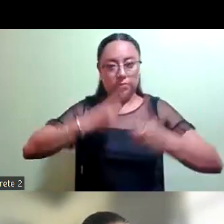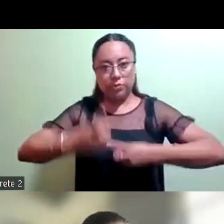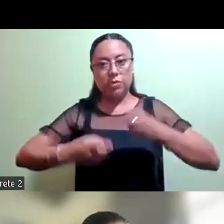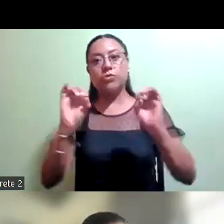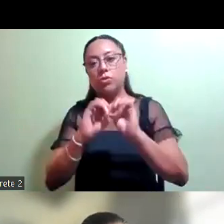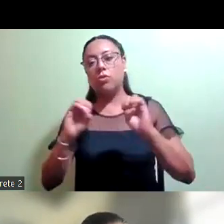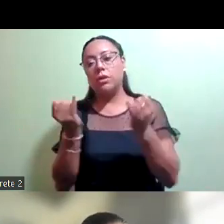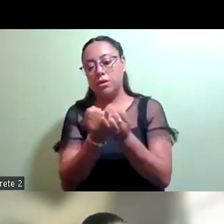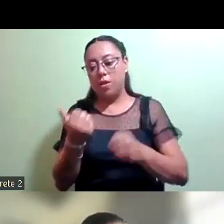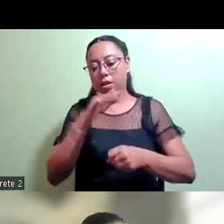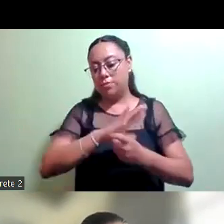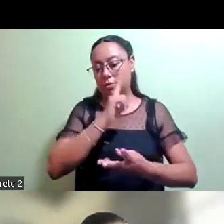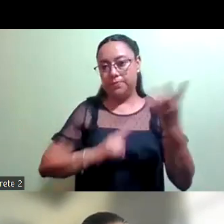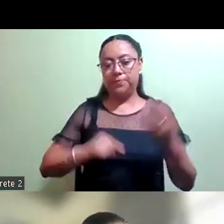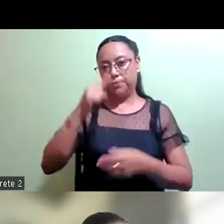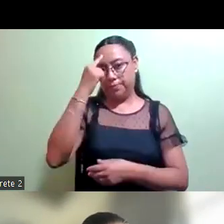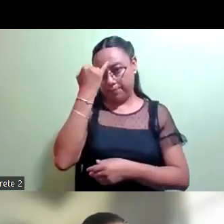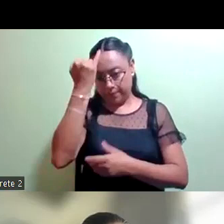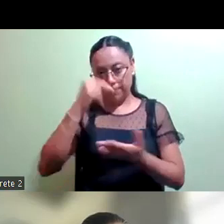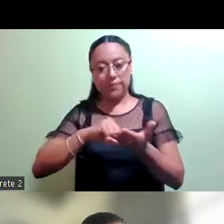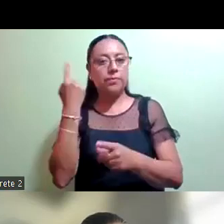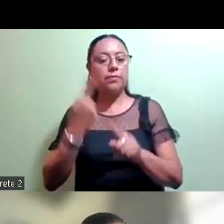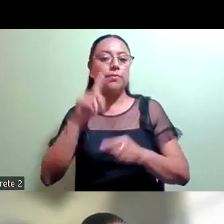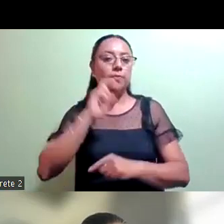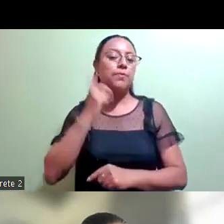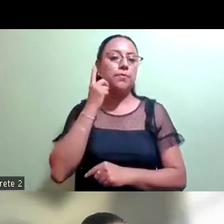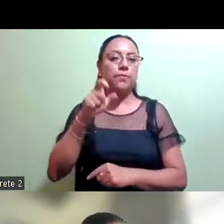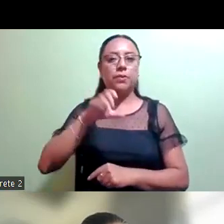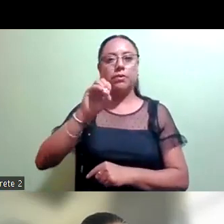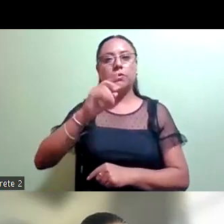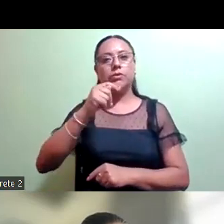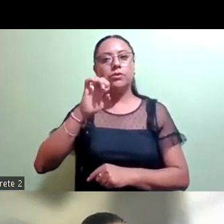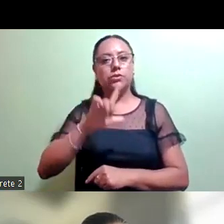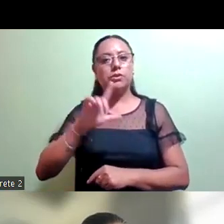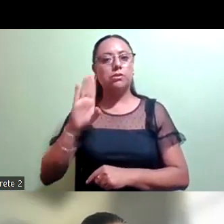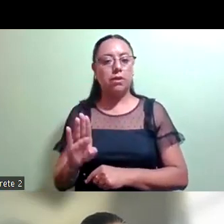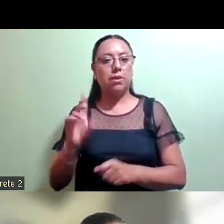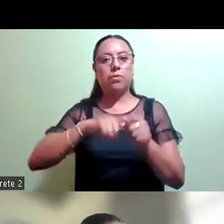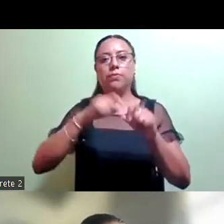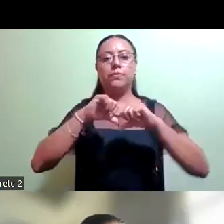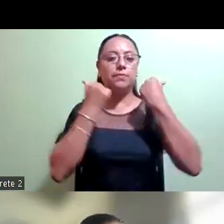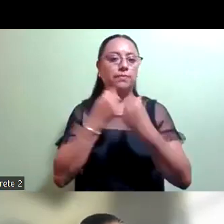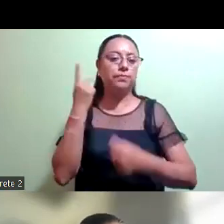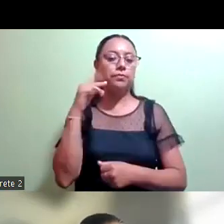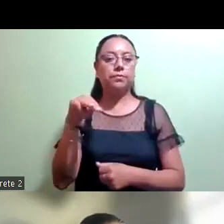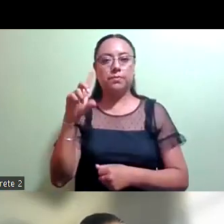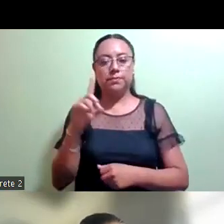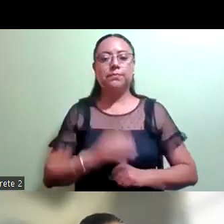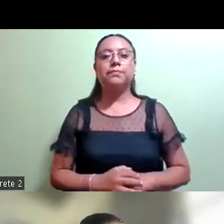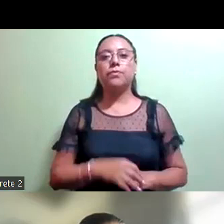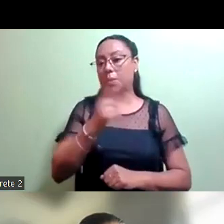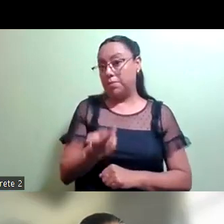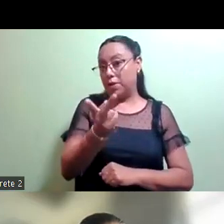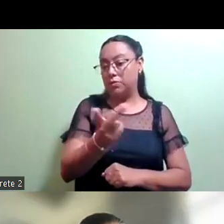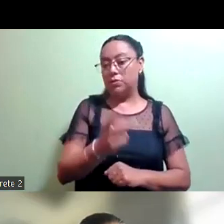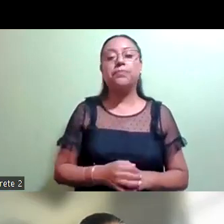por la diputada Xochitl Bravo Espinosa, integrante de la Asociación Parlamentaria Mujeres Demócratas. ¿Alguna o algún